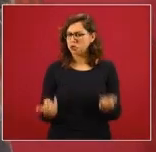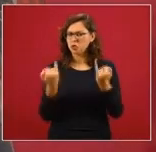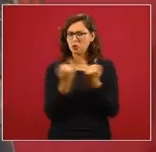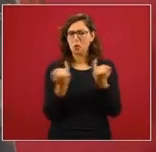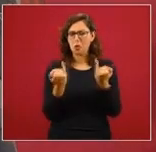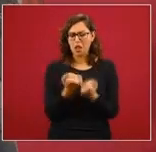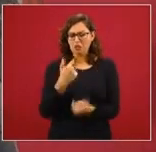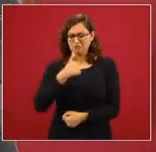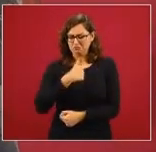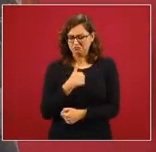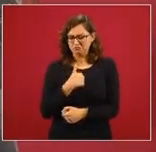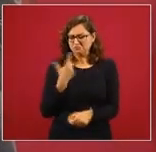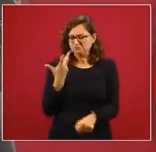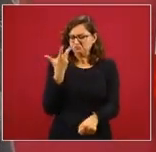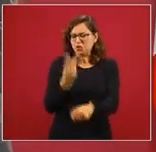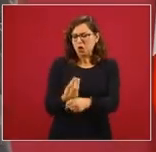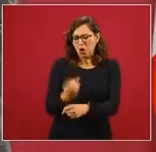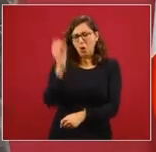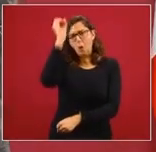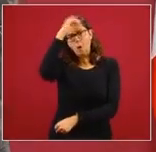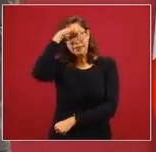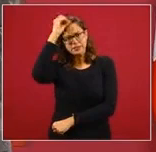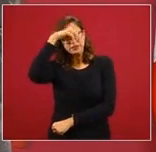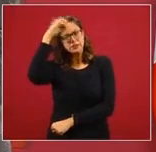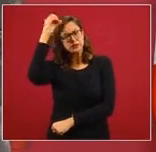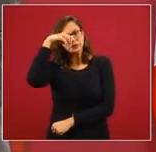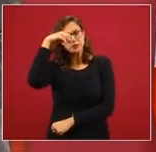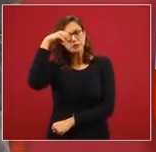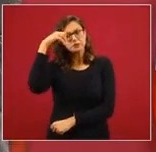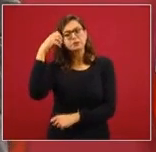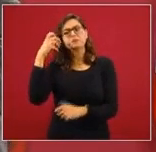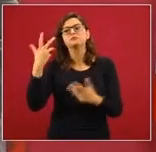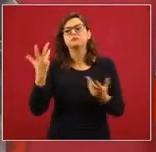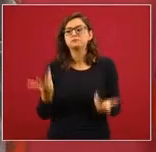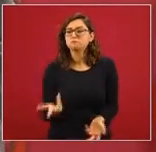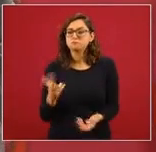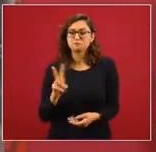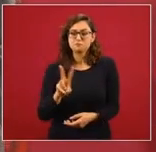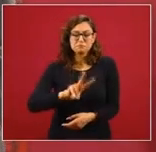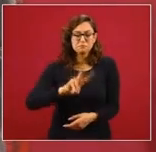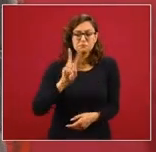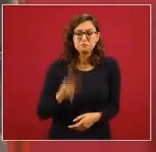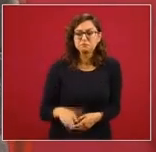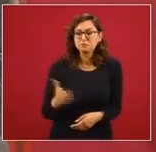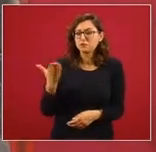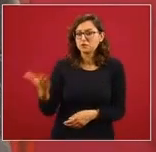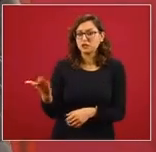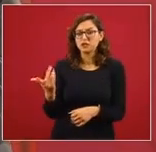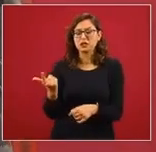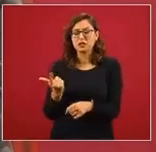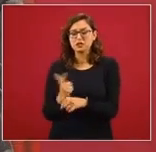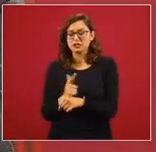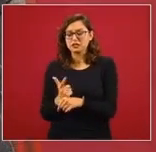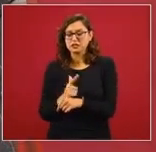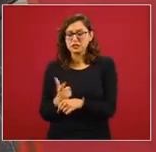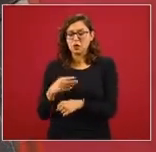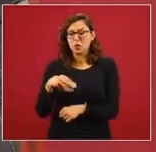y lo quiero y lo respeto muchísimo al licenciado Muñozledo.